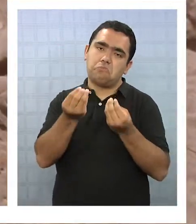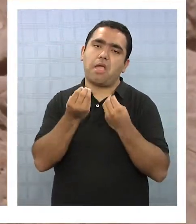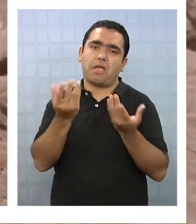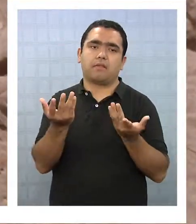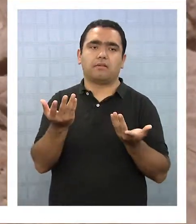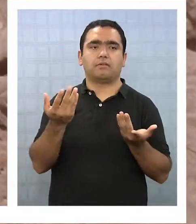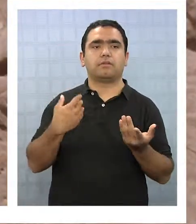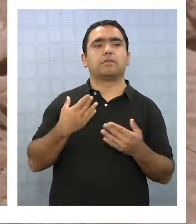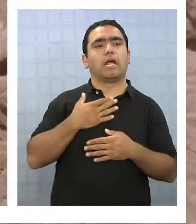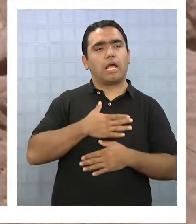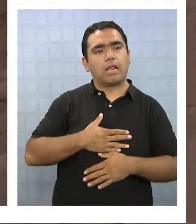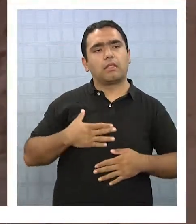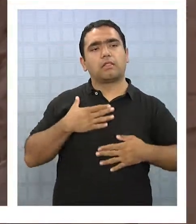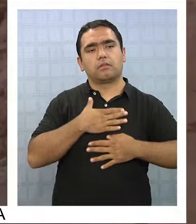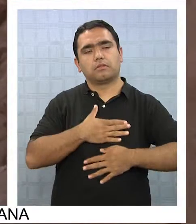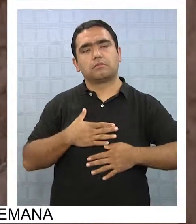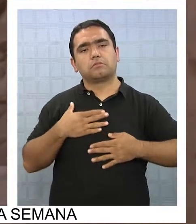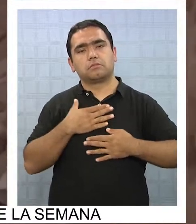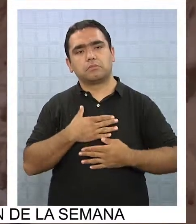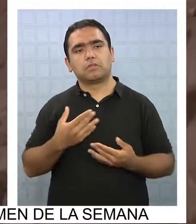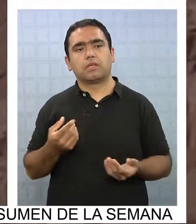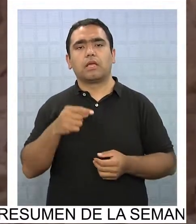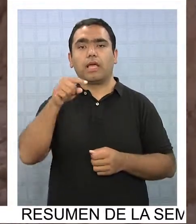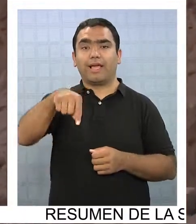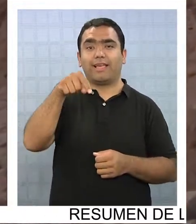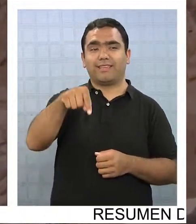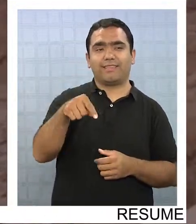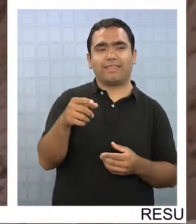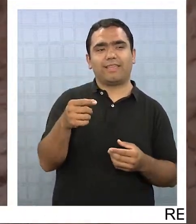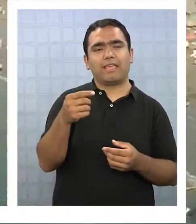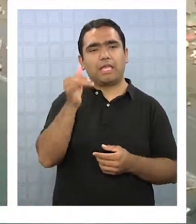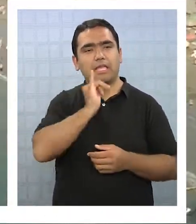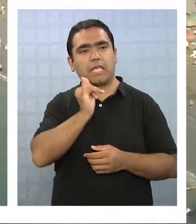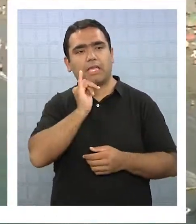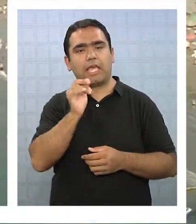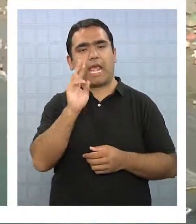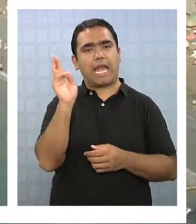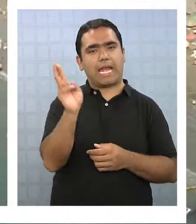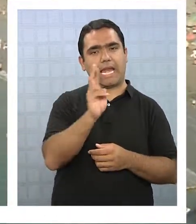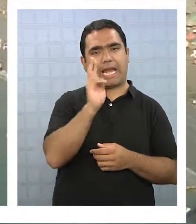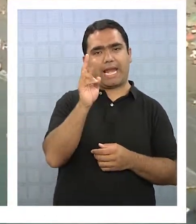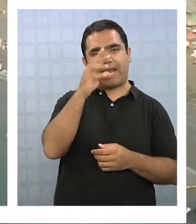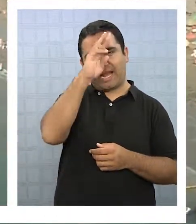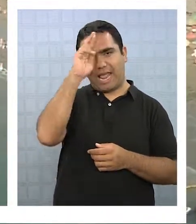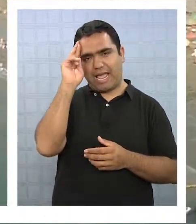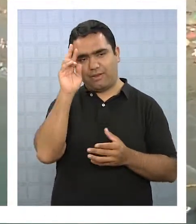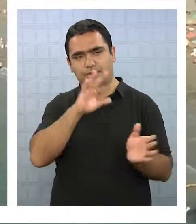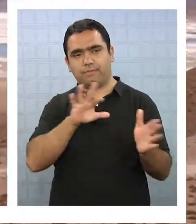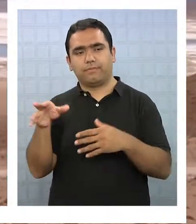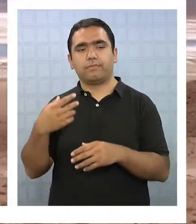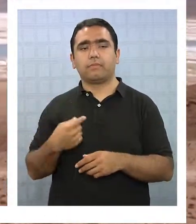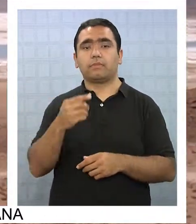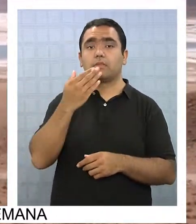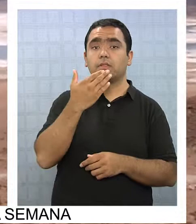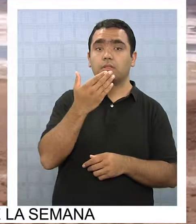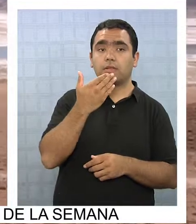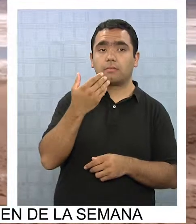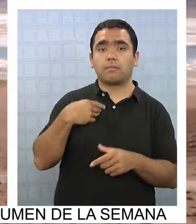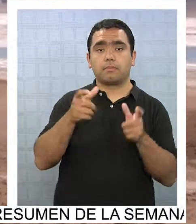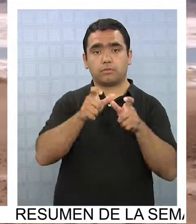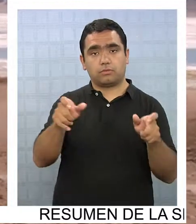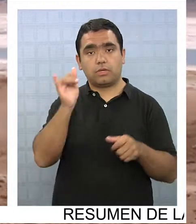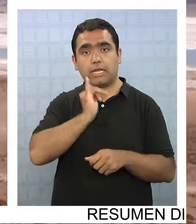Y eso es lo agradable. Yo lo llamo el reino de Iquique. En otra faceta del turismo están las razones y destinos que prefieren los